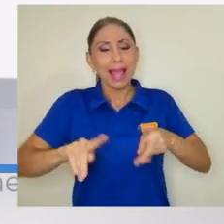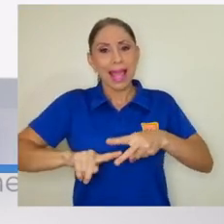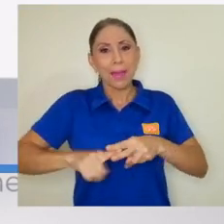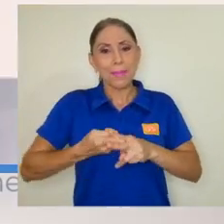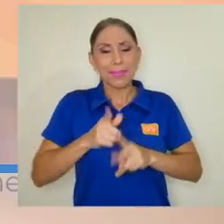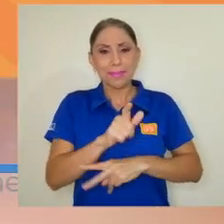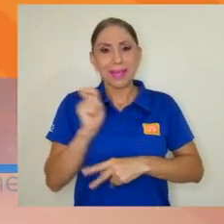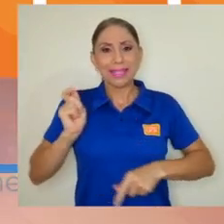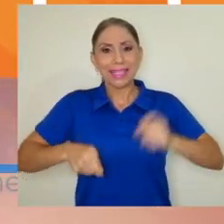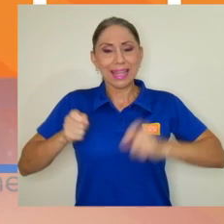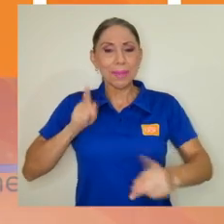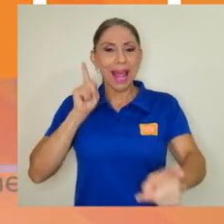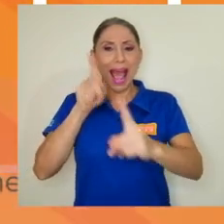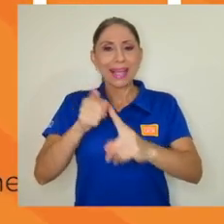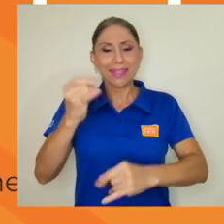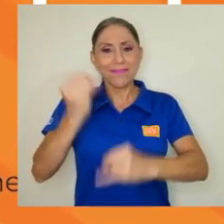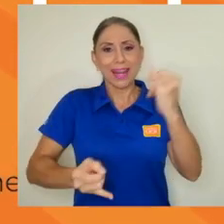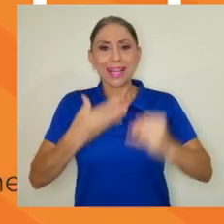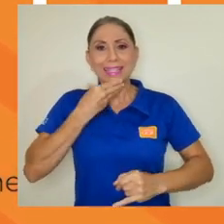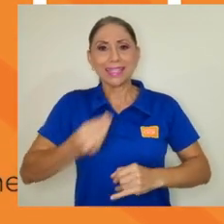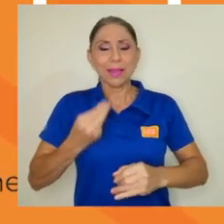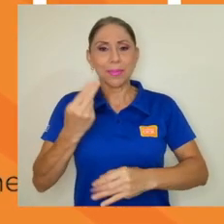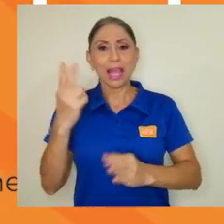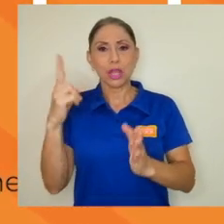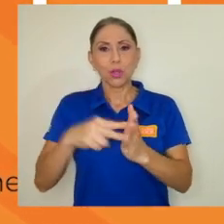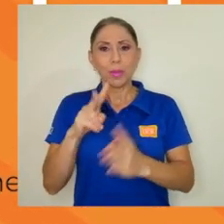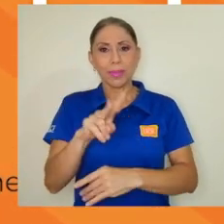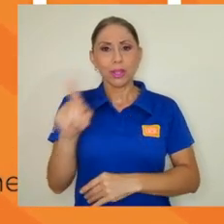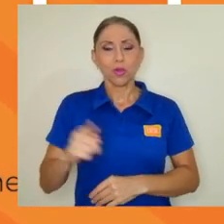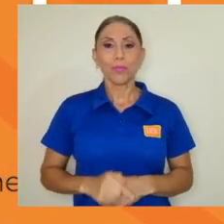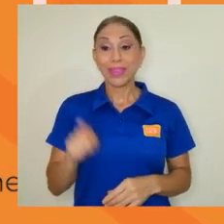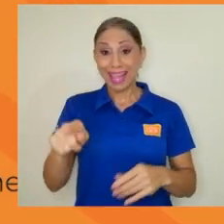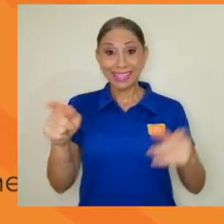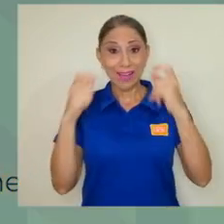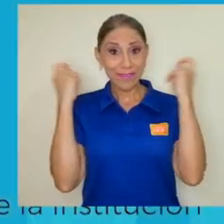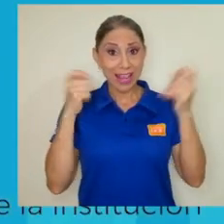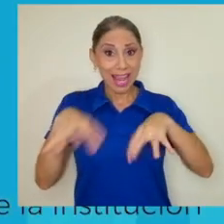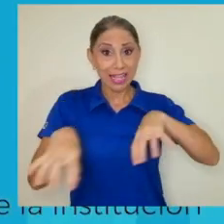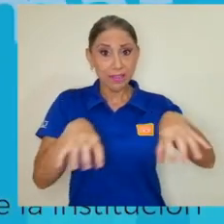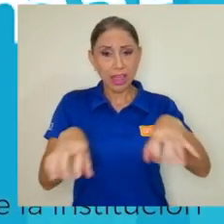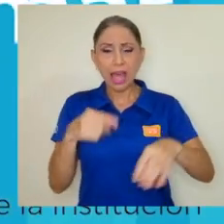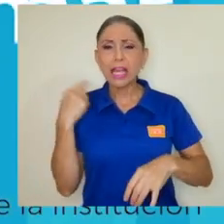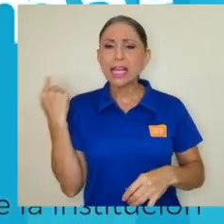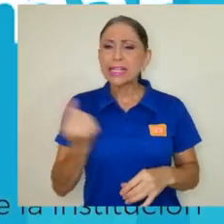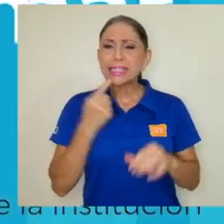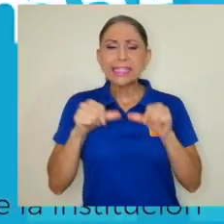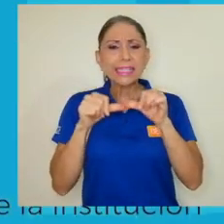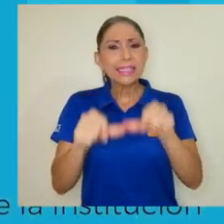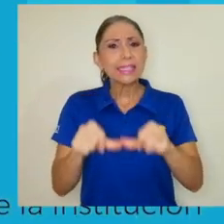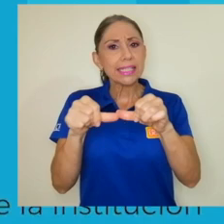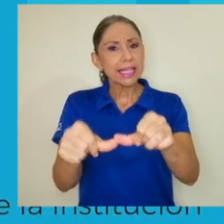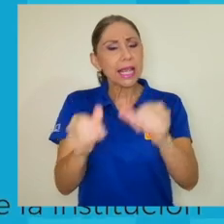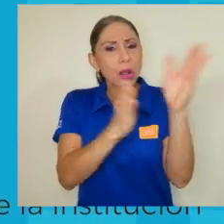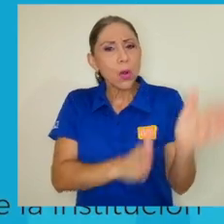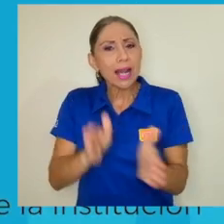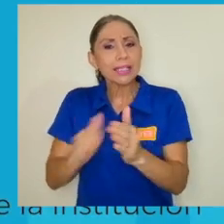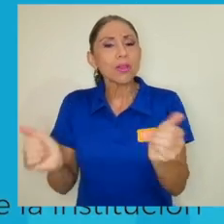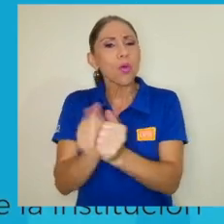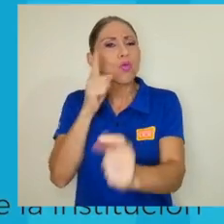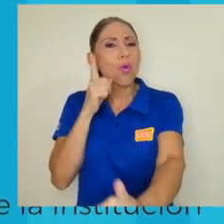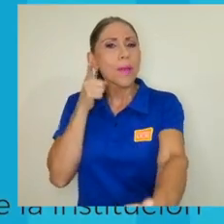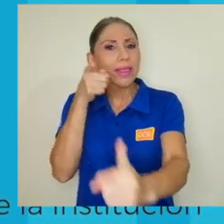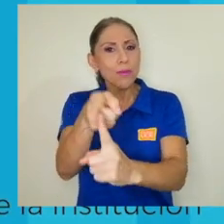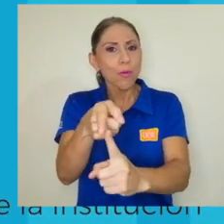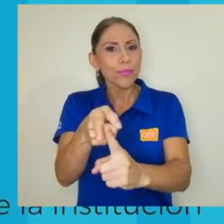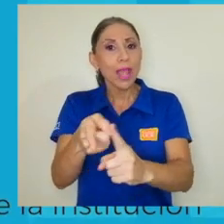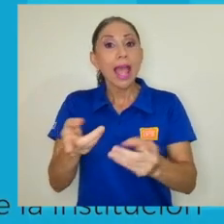septiembre y hasta finales de diciembre de 2021. La feria sigue siendo un espacio que se organiza con el objetivo de